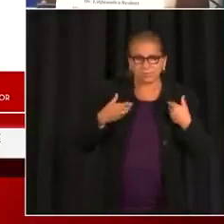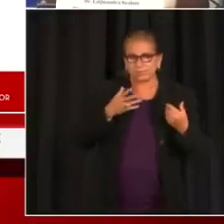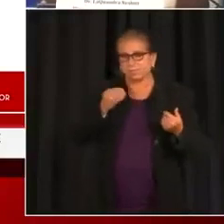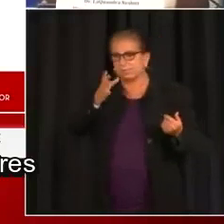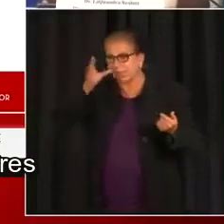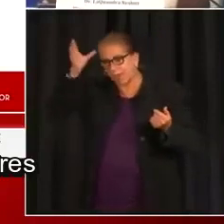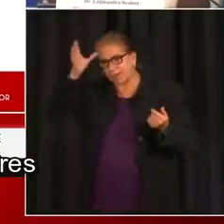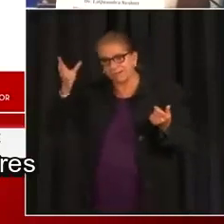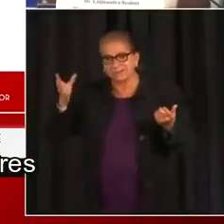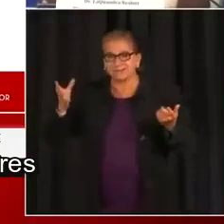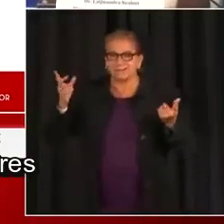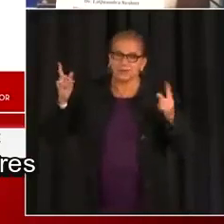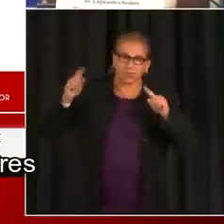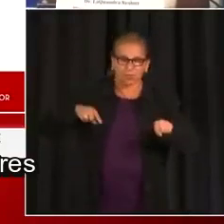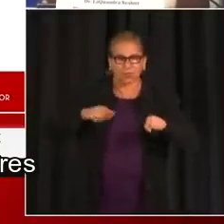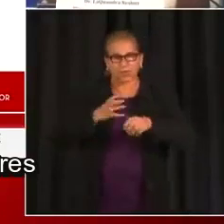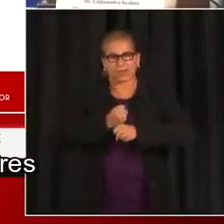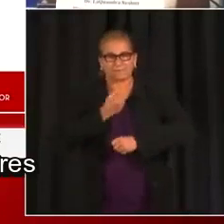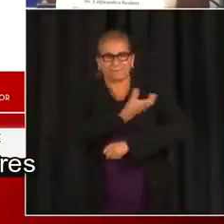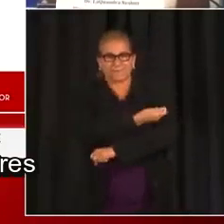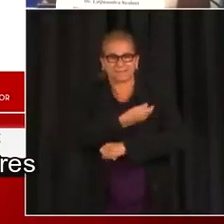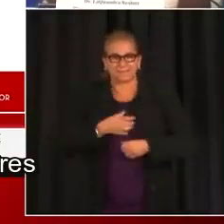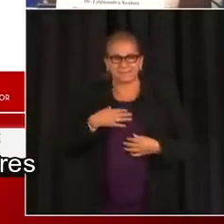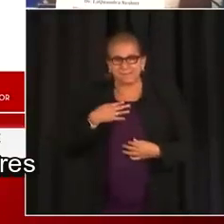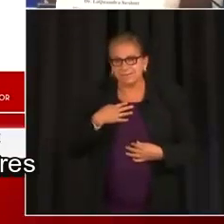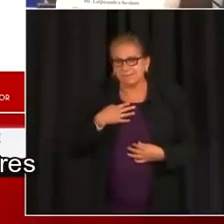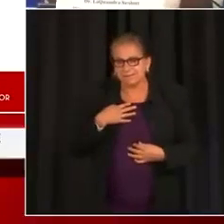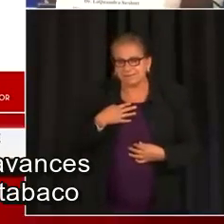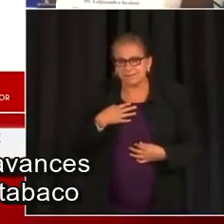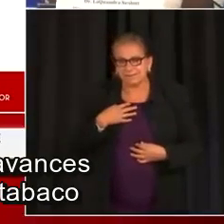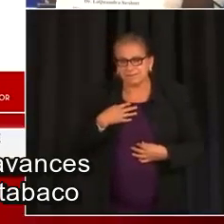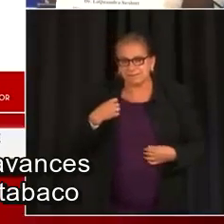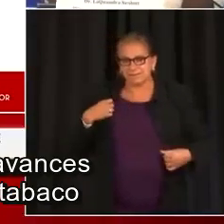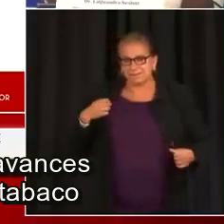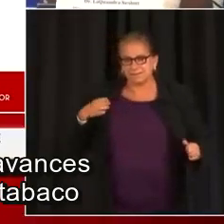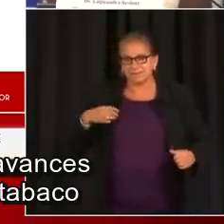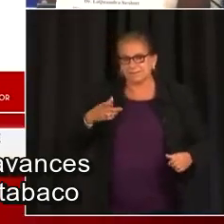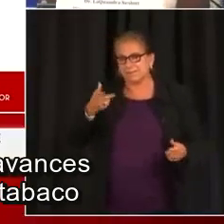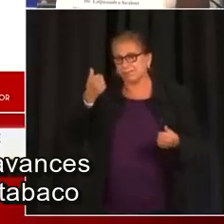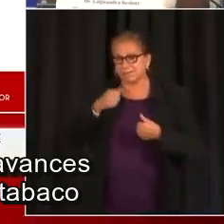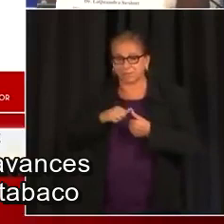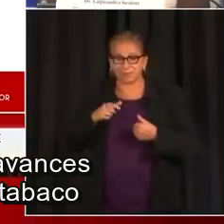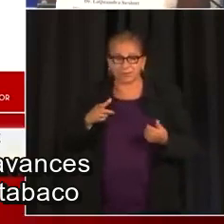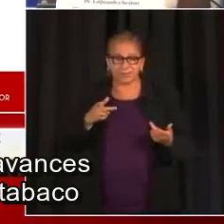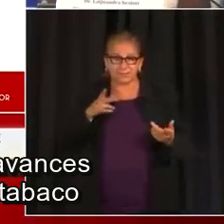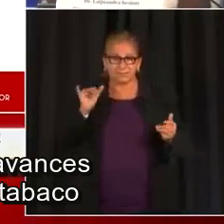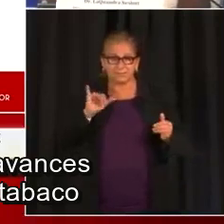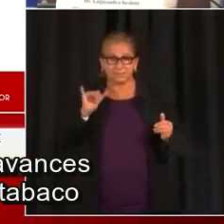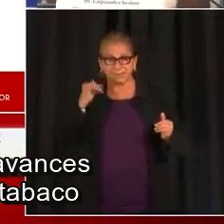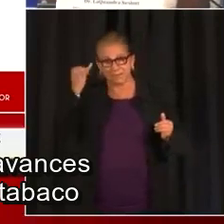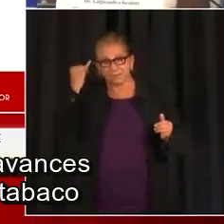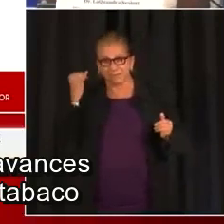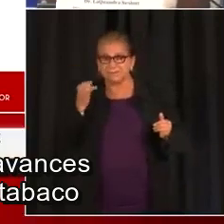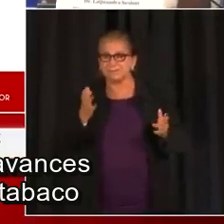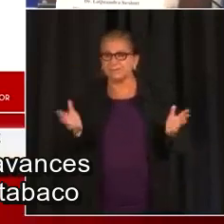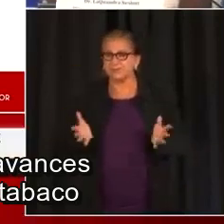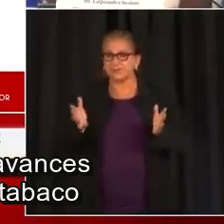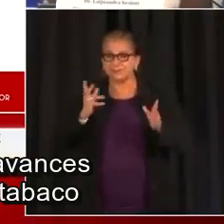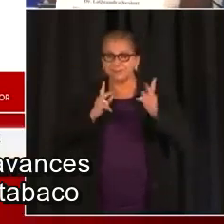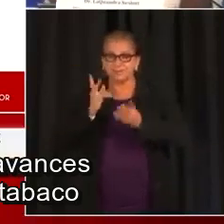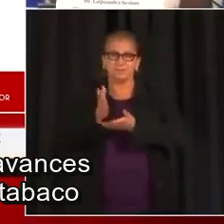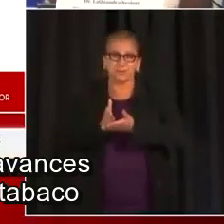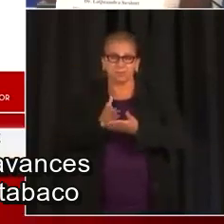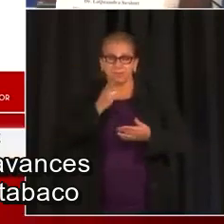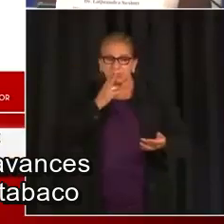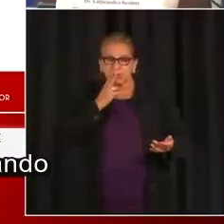Para que los jóvenes y los padres estén informados, ustedes saben que hemos tenido muchos avances en cuanto a que la